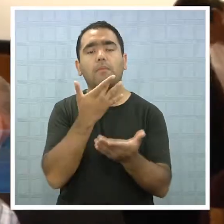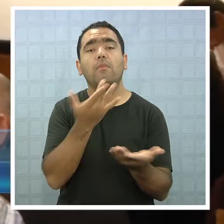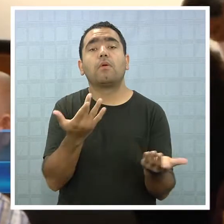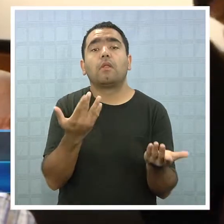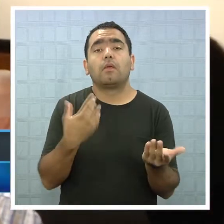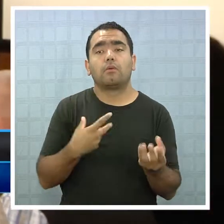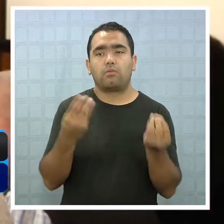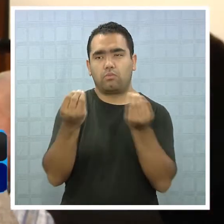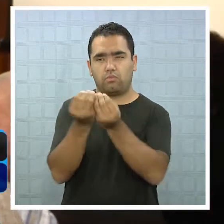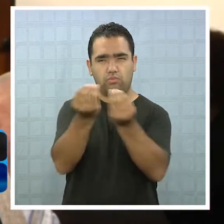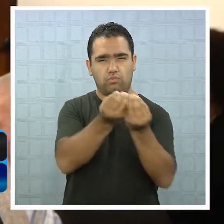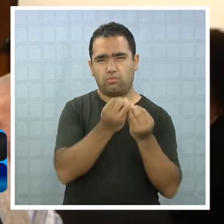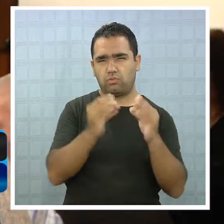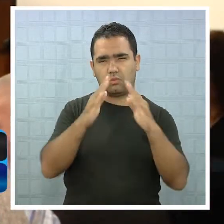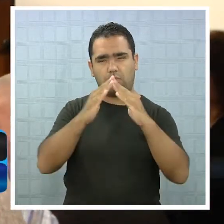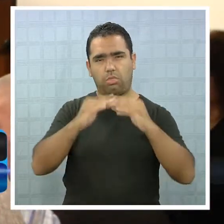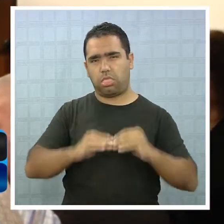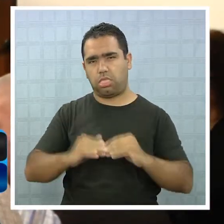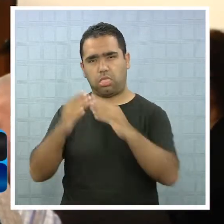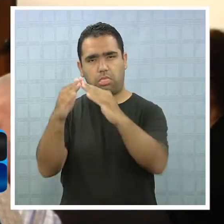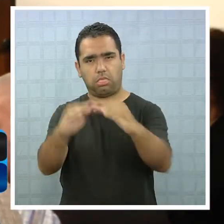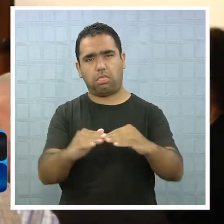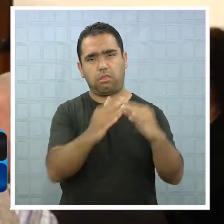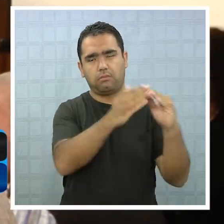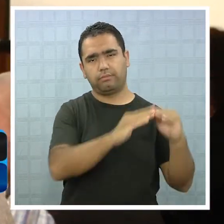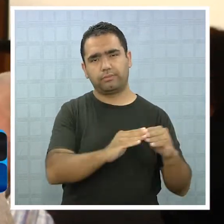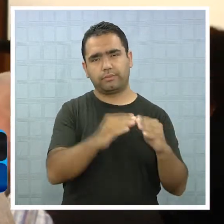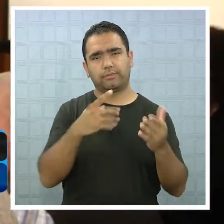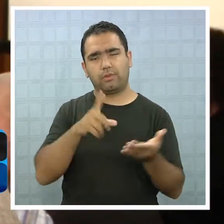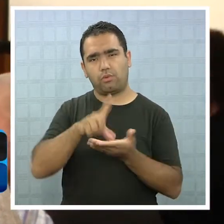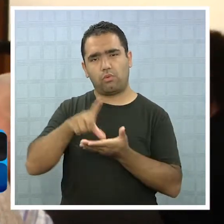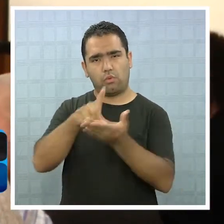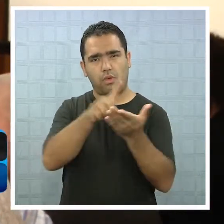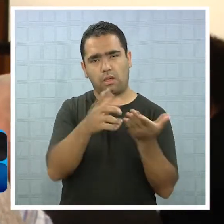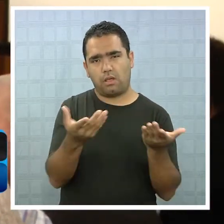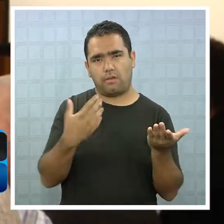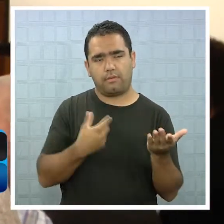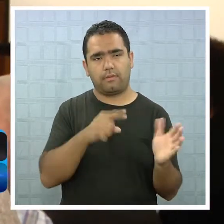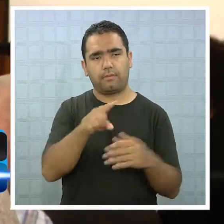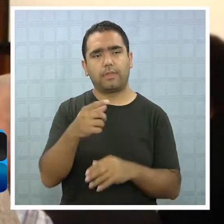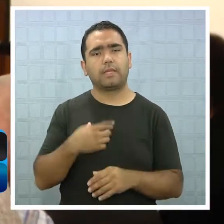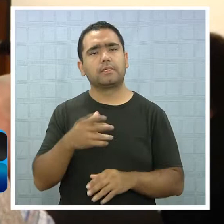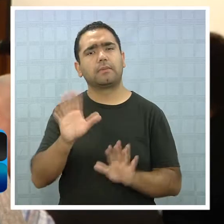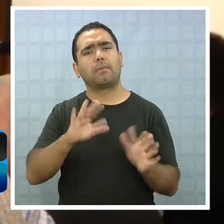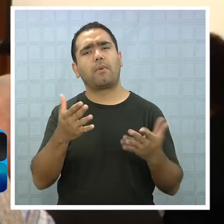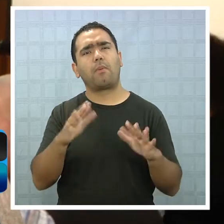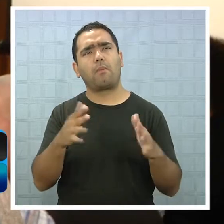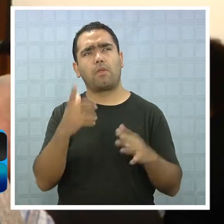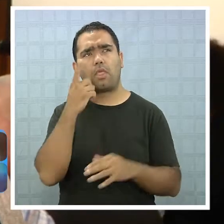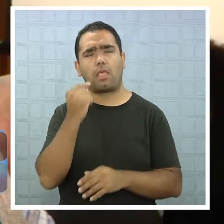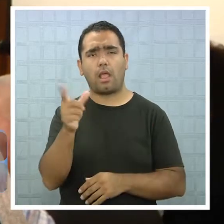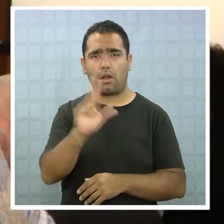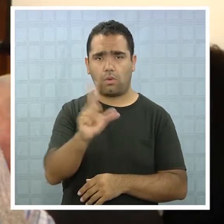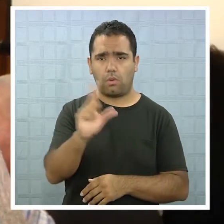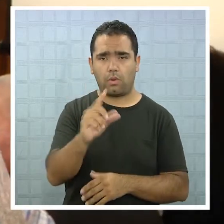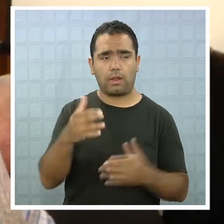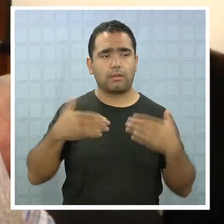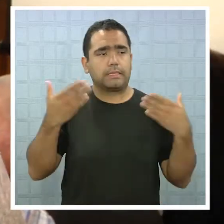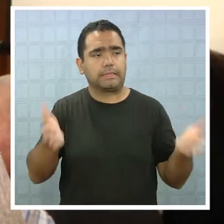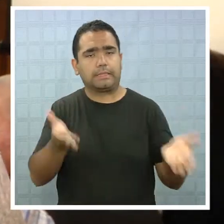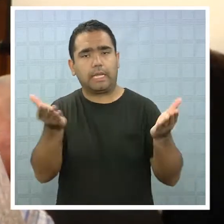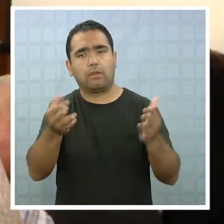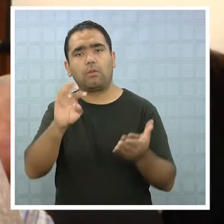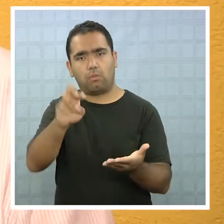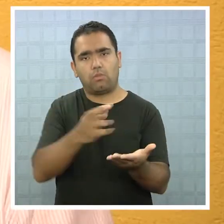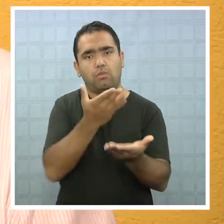sedes sociales sufrieron lo del terremoto, así que el lunes voy a tener reunión con ellos, e intarlos a que